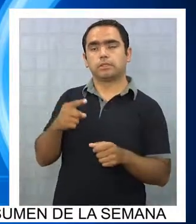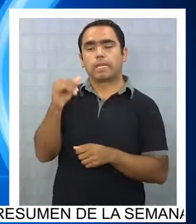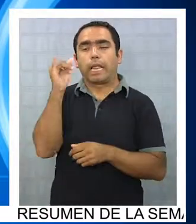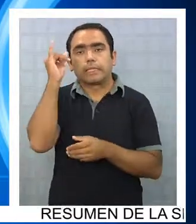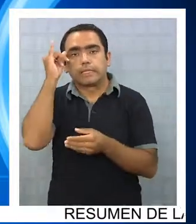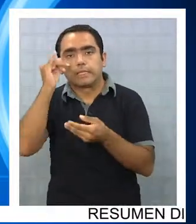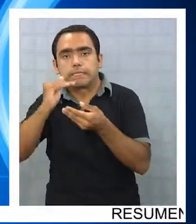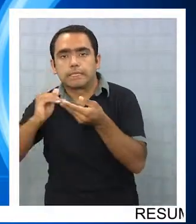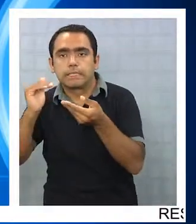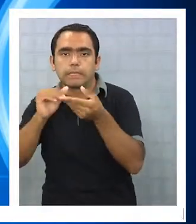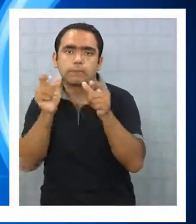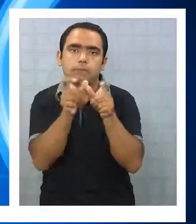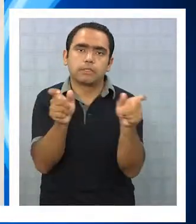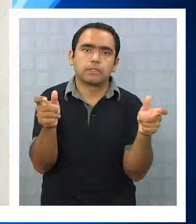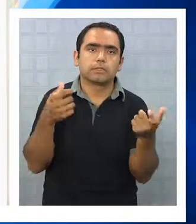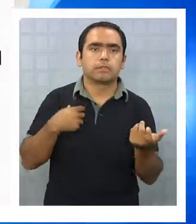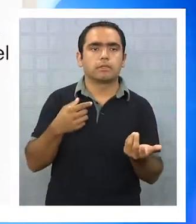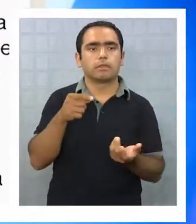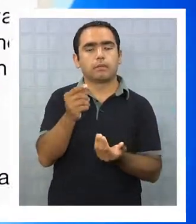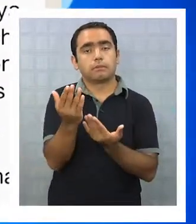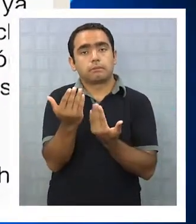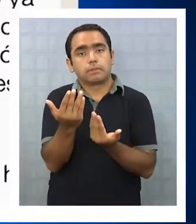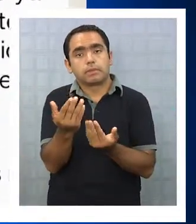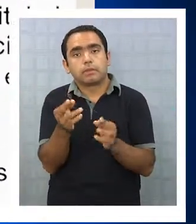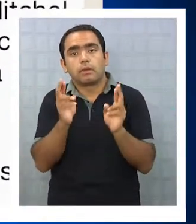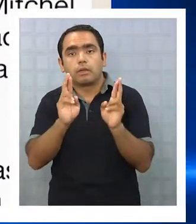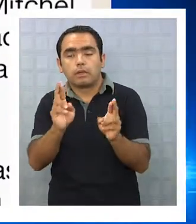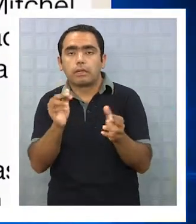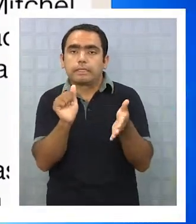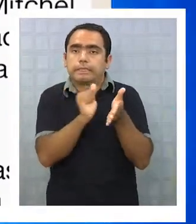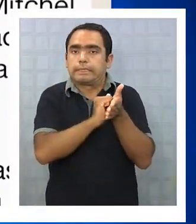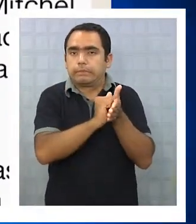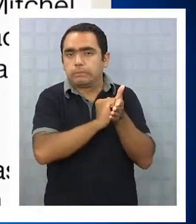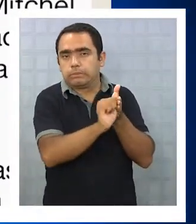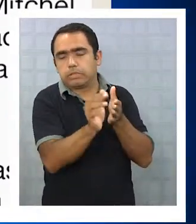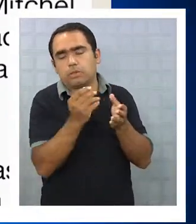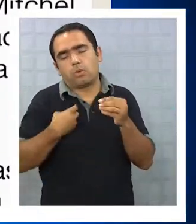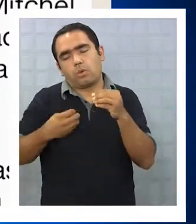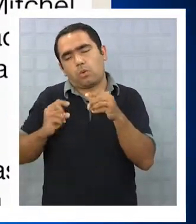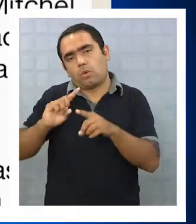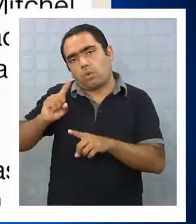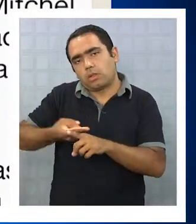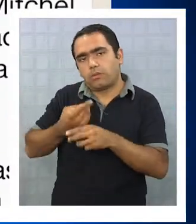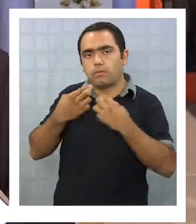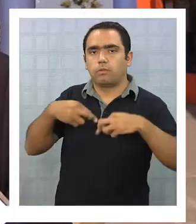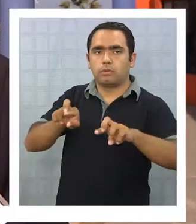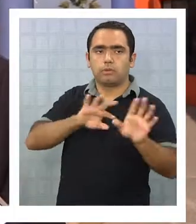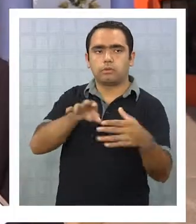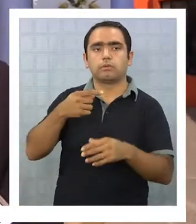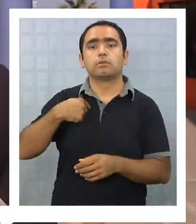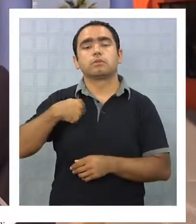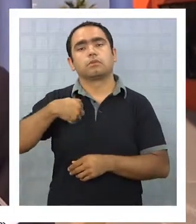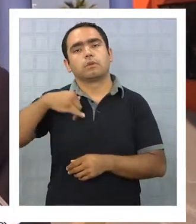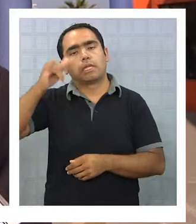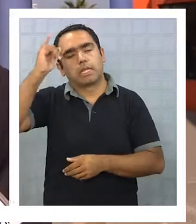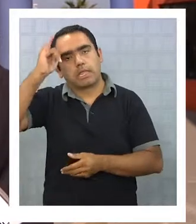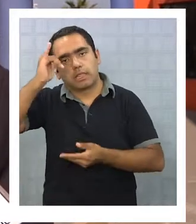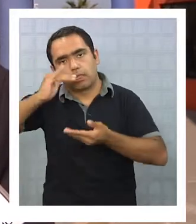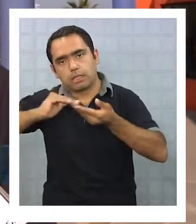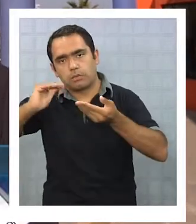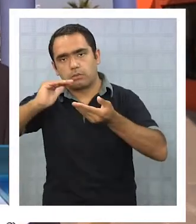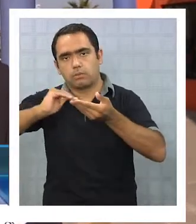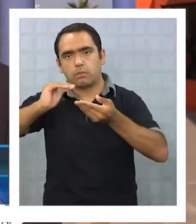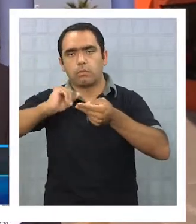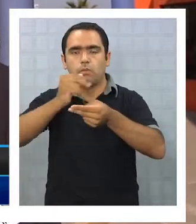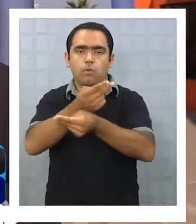sus excusas por lo ocurrido, esperando conseguir hacer borrón y cuenta nueva. Yo quiero pedir las disculpas públicas a todos